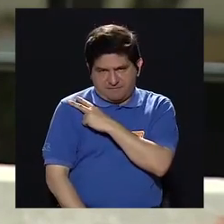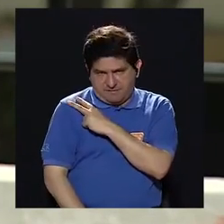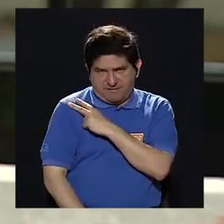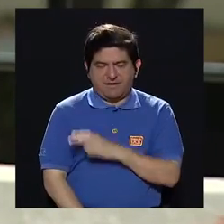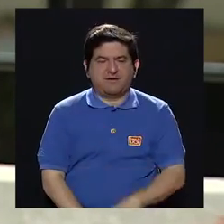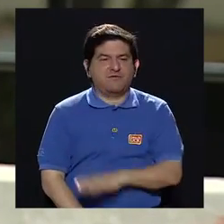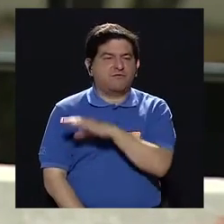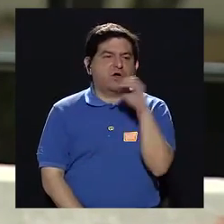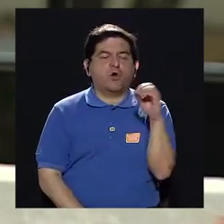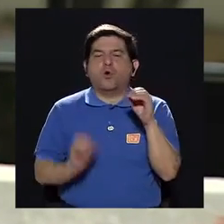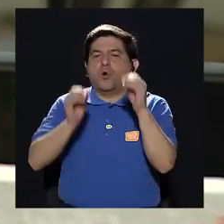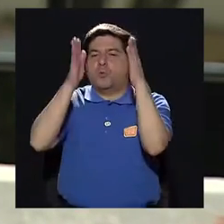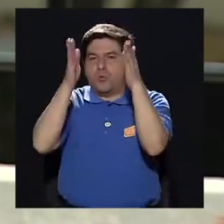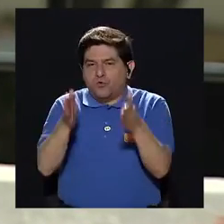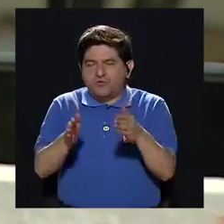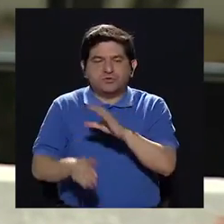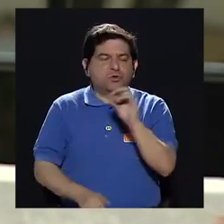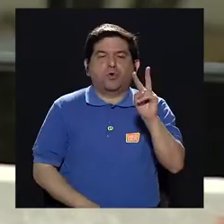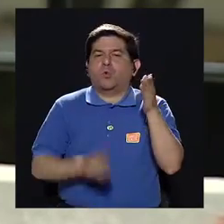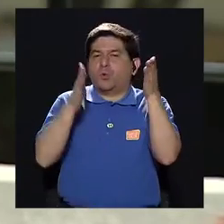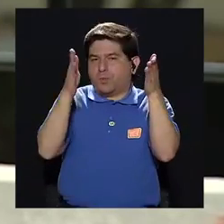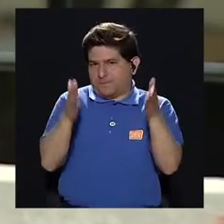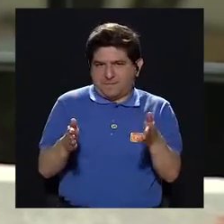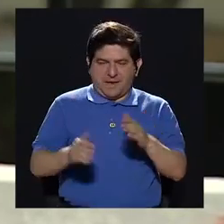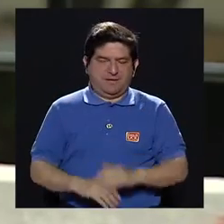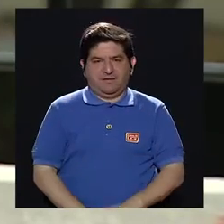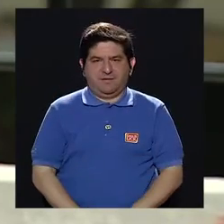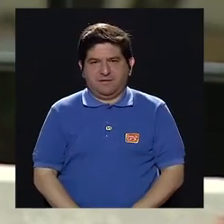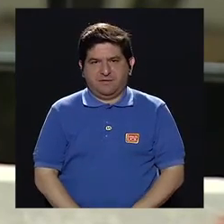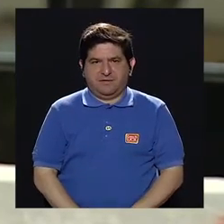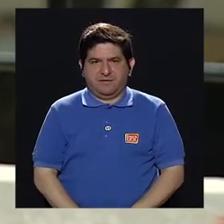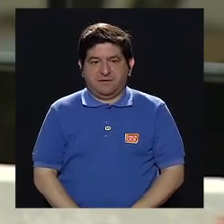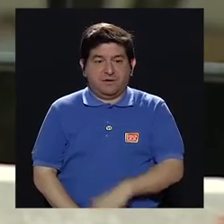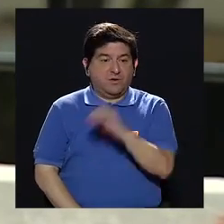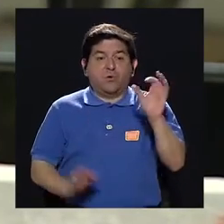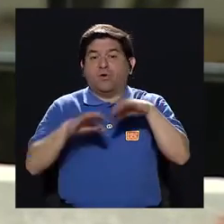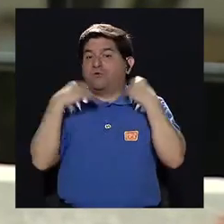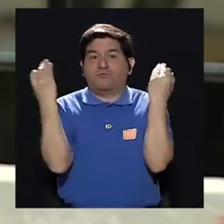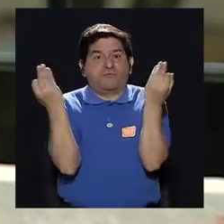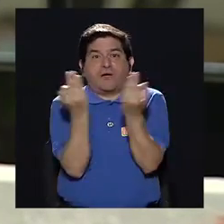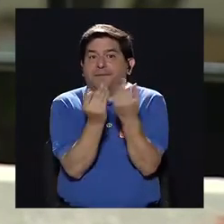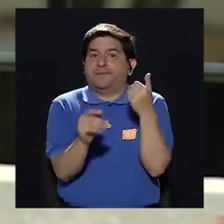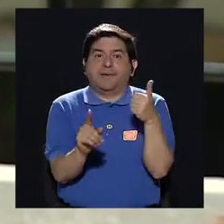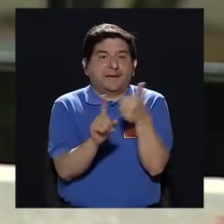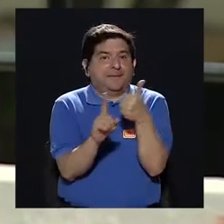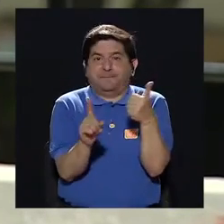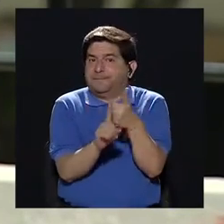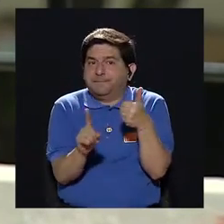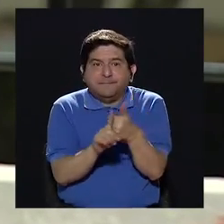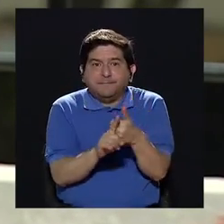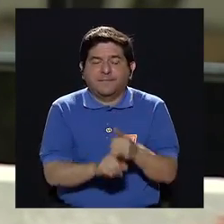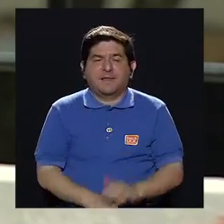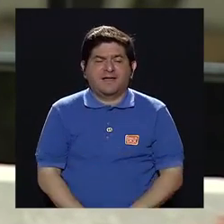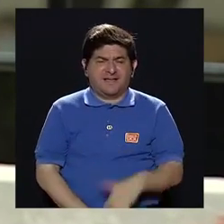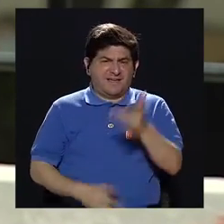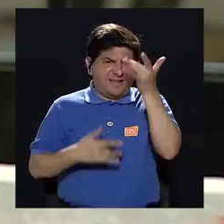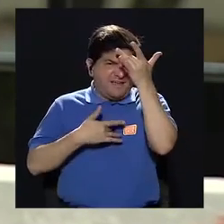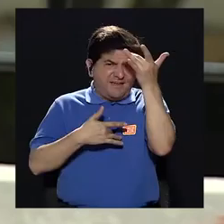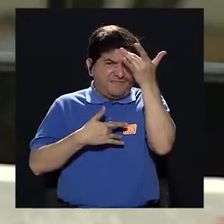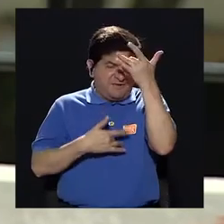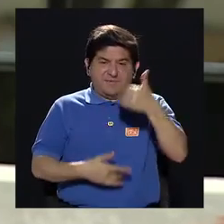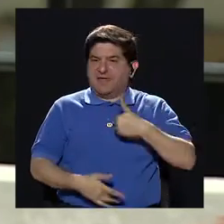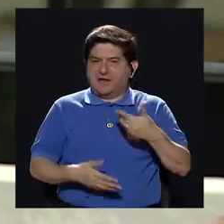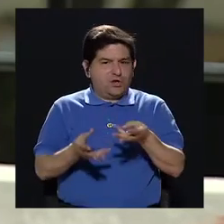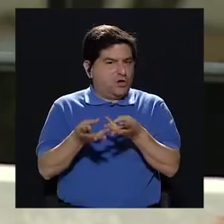jefe, al profesor, al compañero, a la familia incluso, que es una